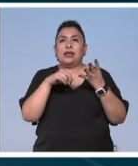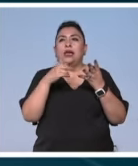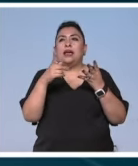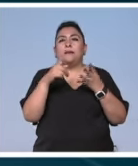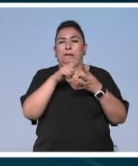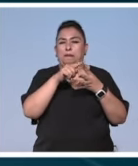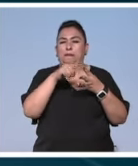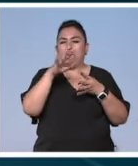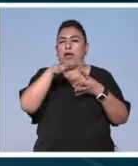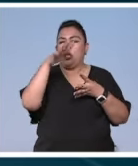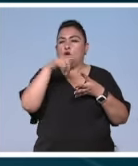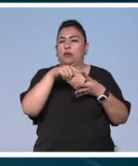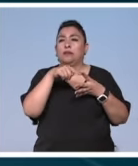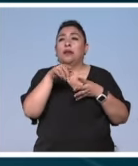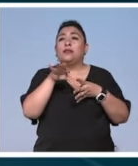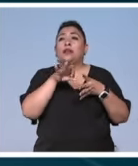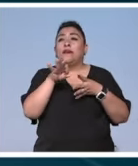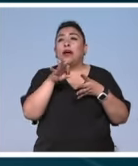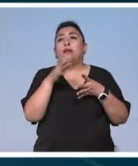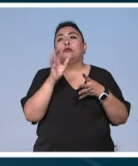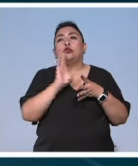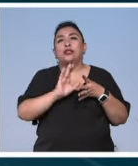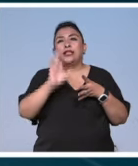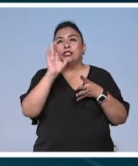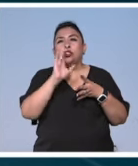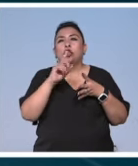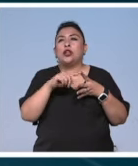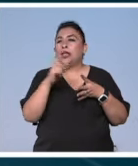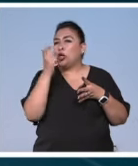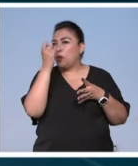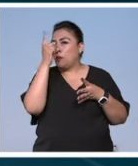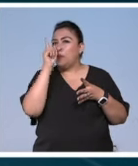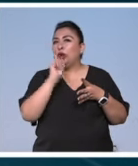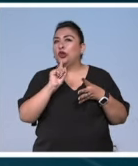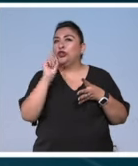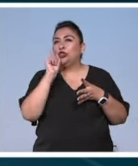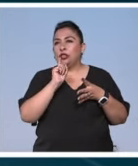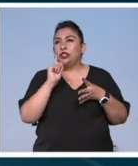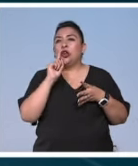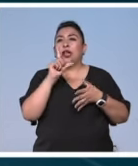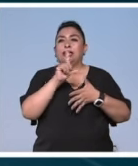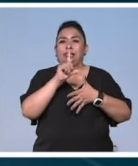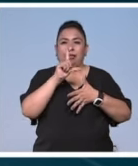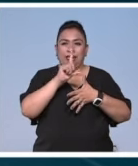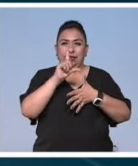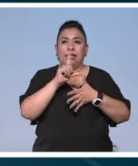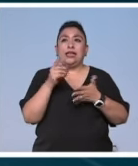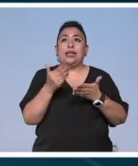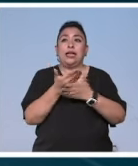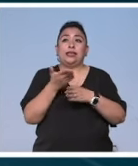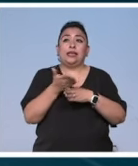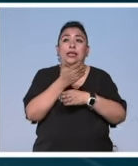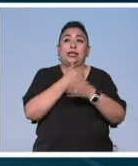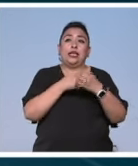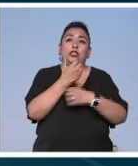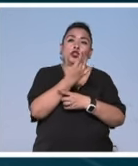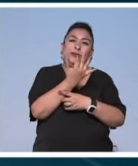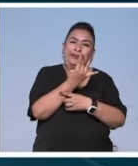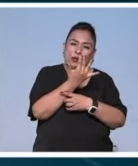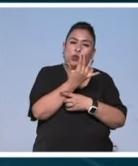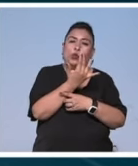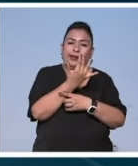con Fernando Olivarri donde trabajamos canciones de compositoras latinoamericanas nacidas antes de los años 50